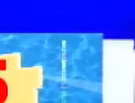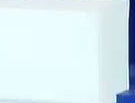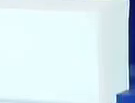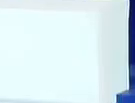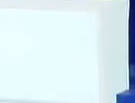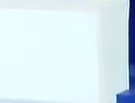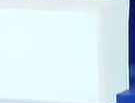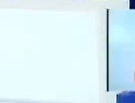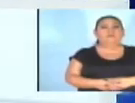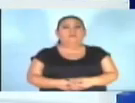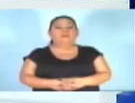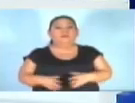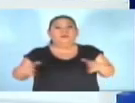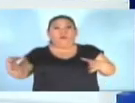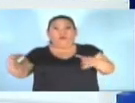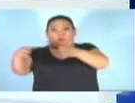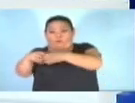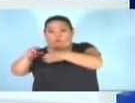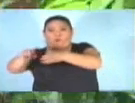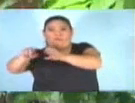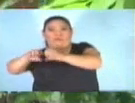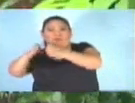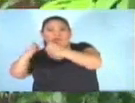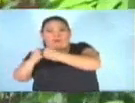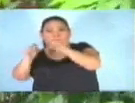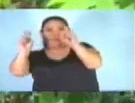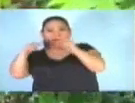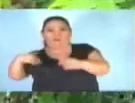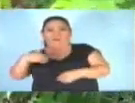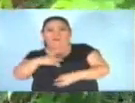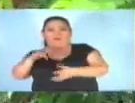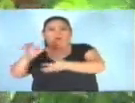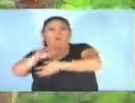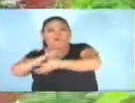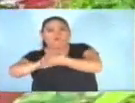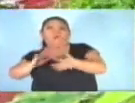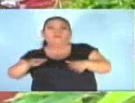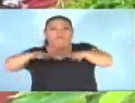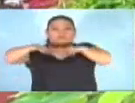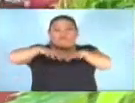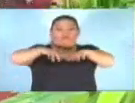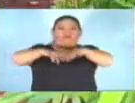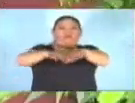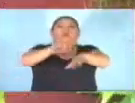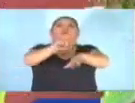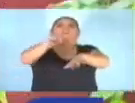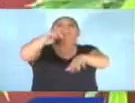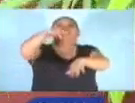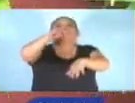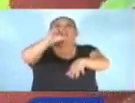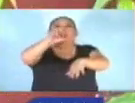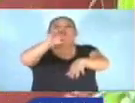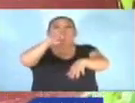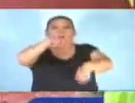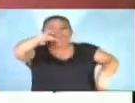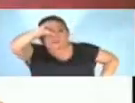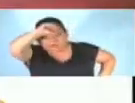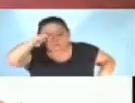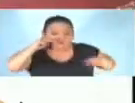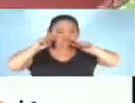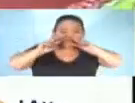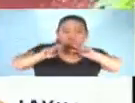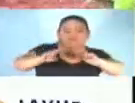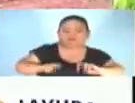Equipos técnicos del Ministerio de Medio Ambiente realizaron una inspección en la quebrada del Piro en Antiguo Cuscatlán debido a la